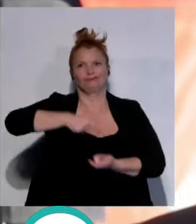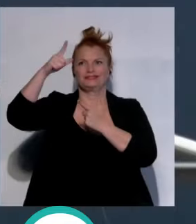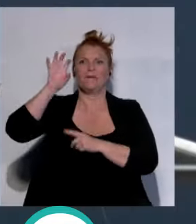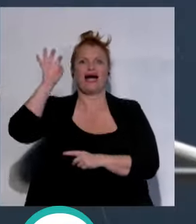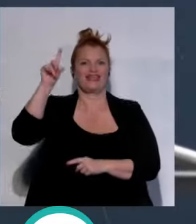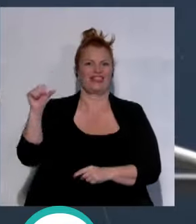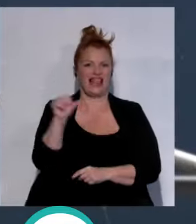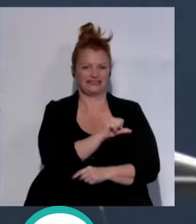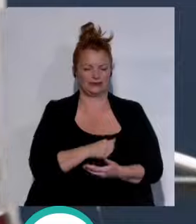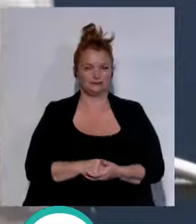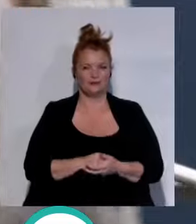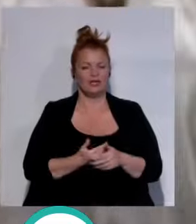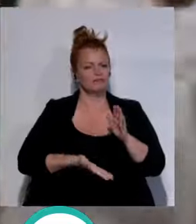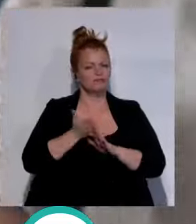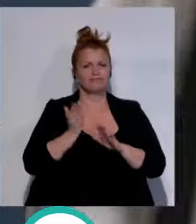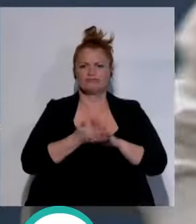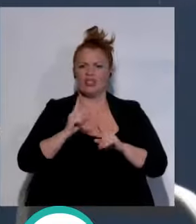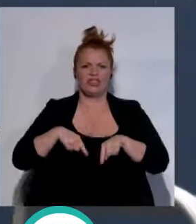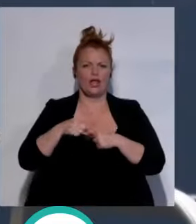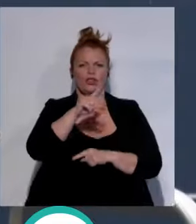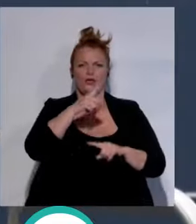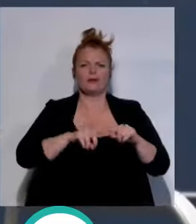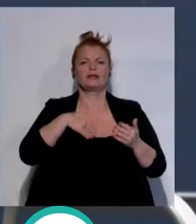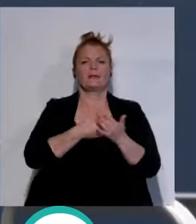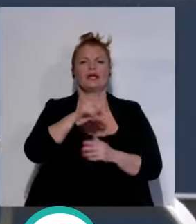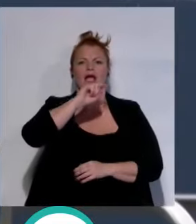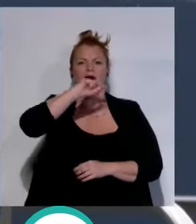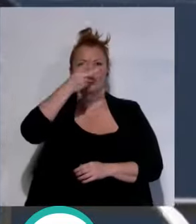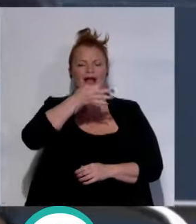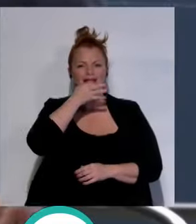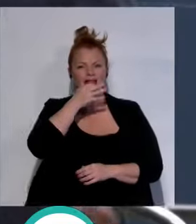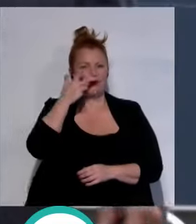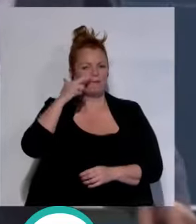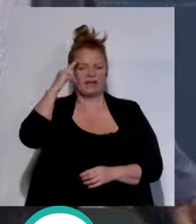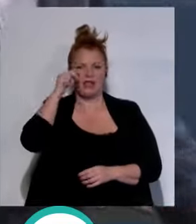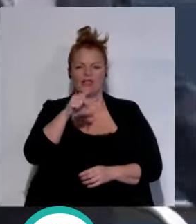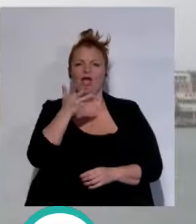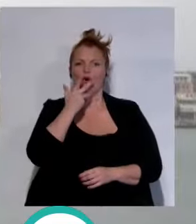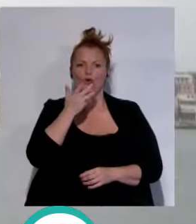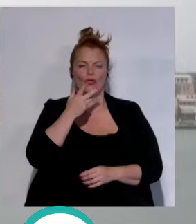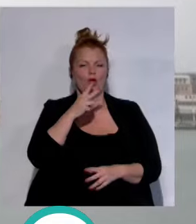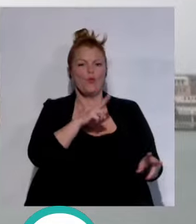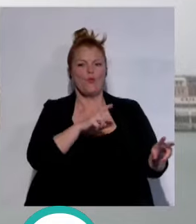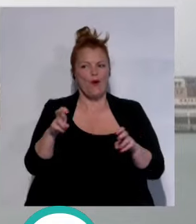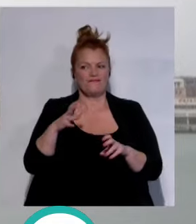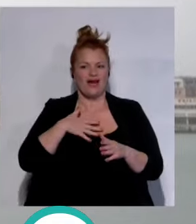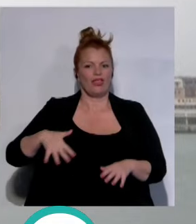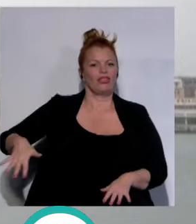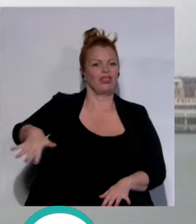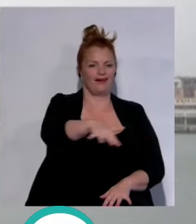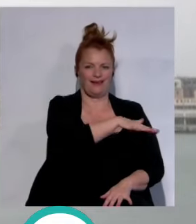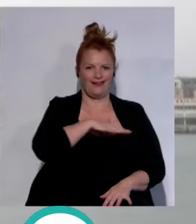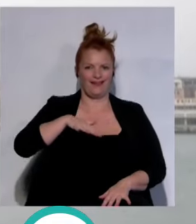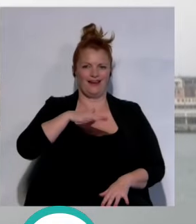Este con salidas diarias a las 12 y media y a las 14 horas la experiencia supone conocer una nueva perspectiva de la ciudad y su